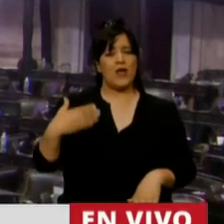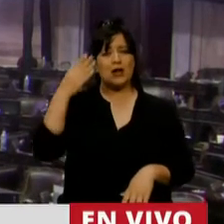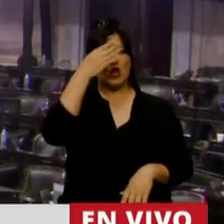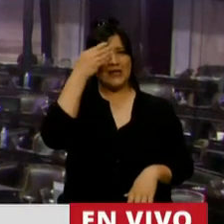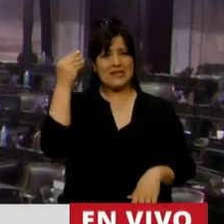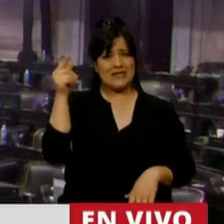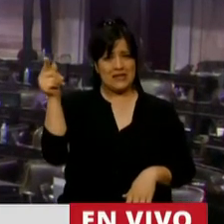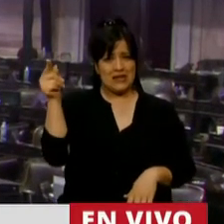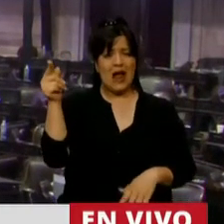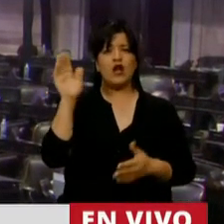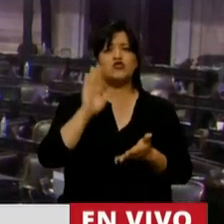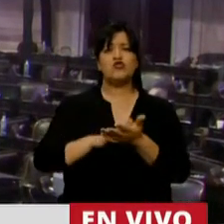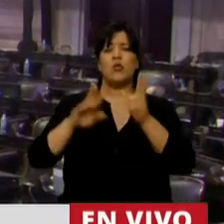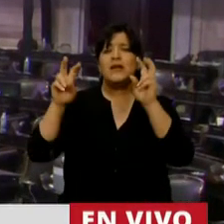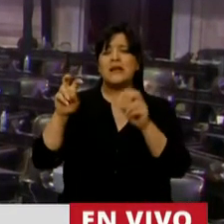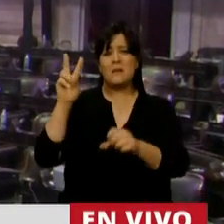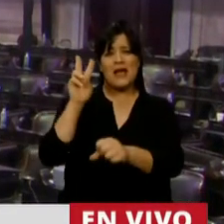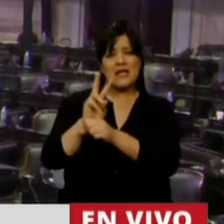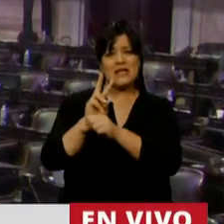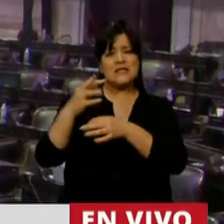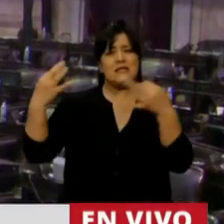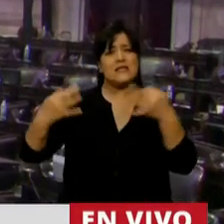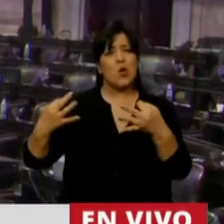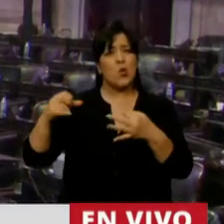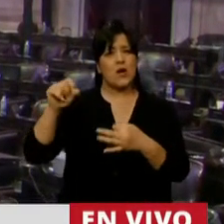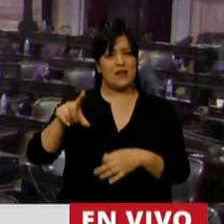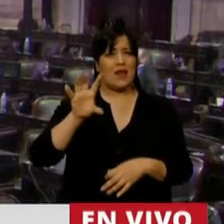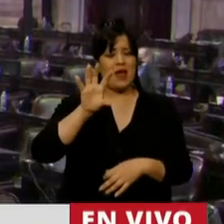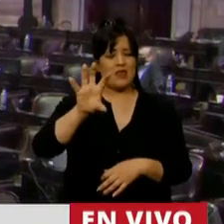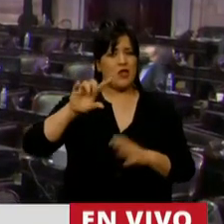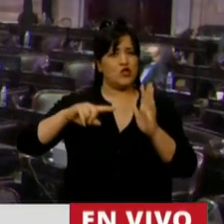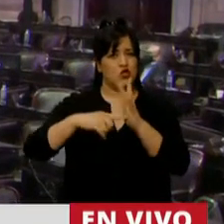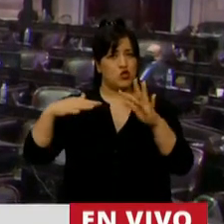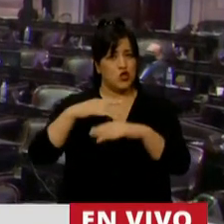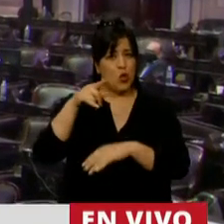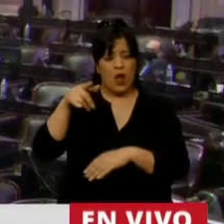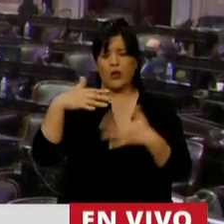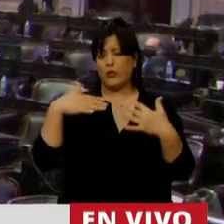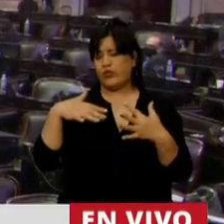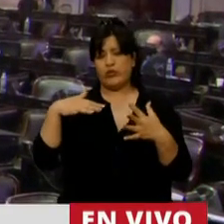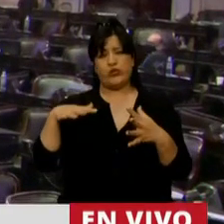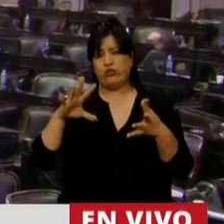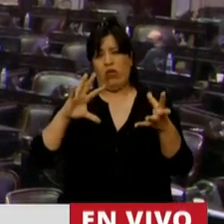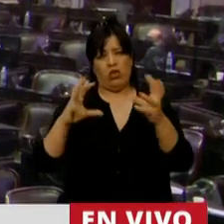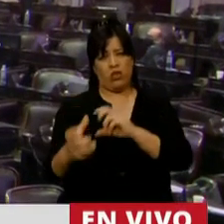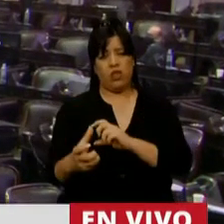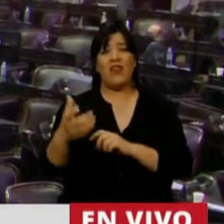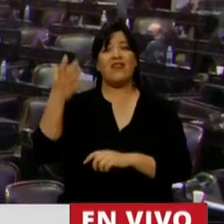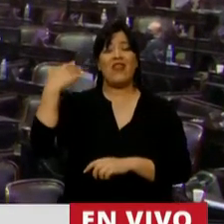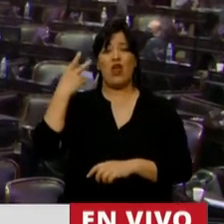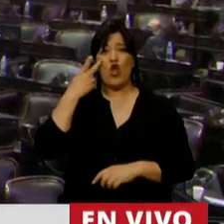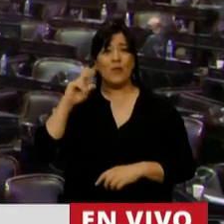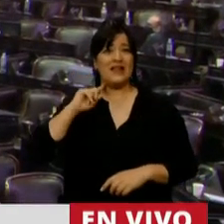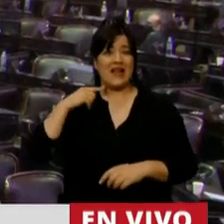donde el aspecto de la seguridad en la ciudad de la cual yo participo se vio principalmente afectado desde el año 2013 en